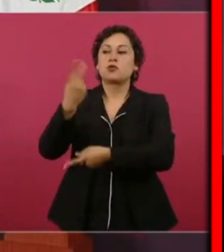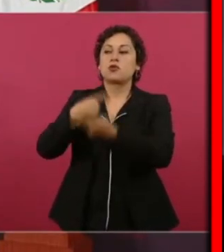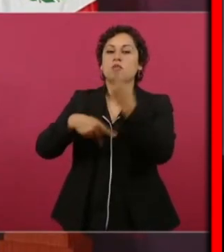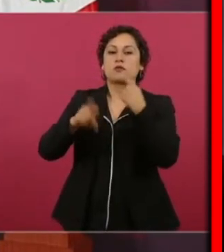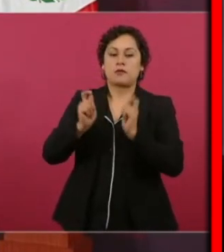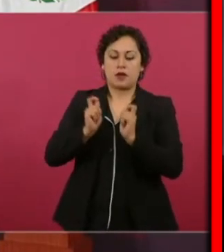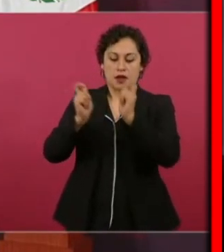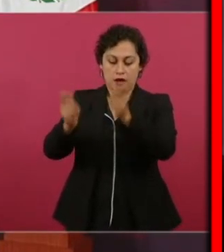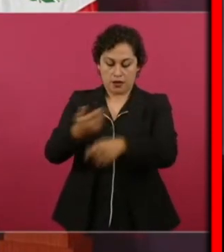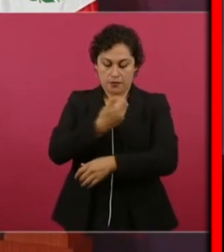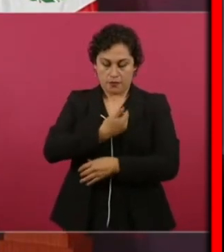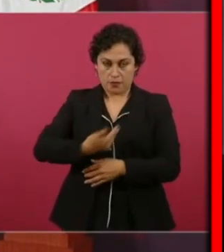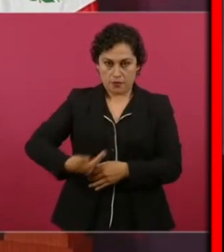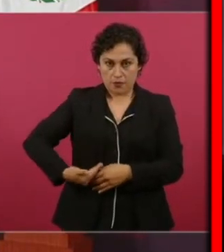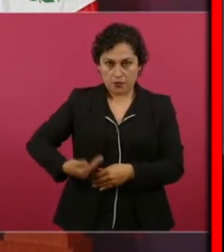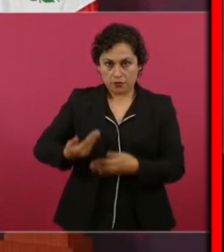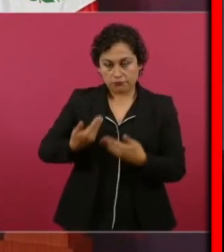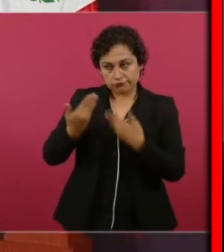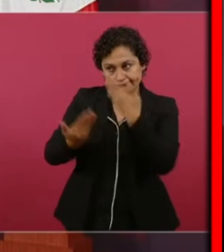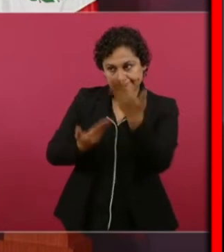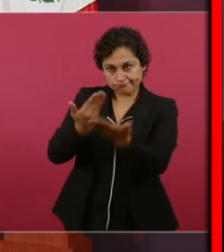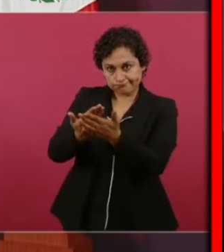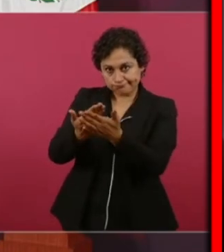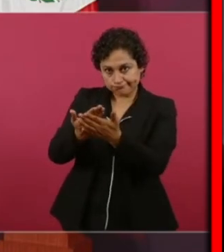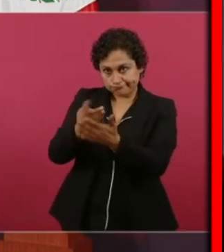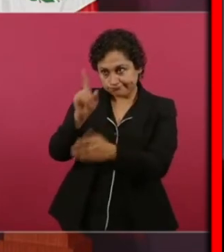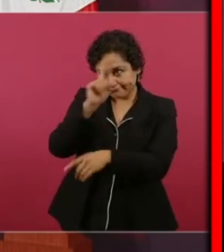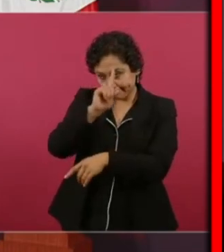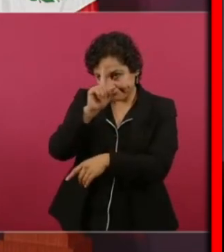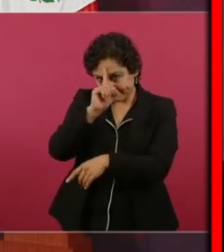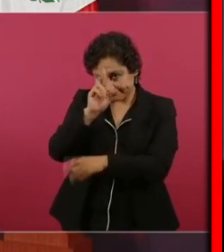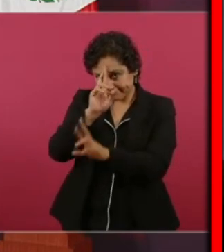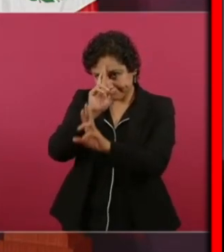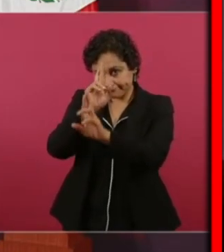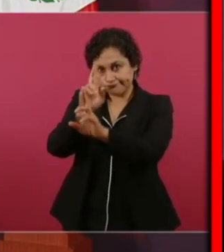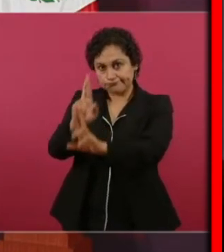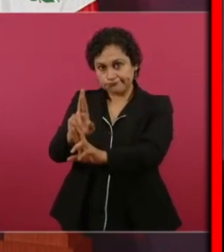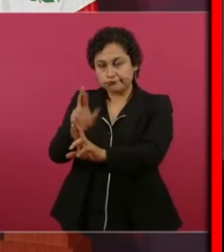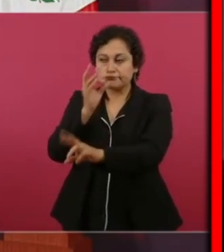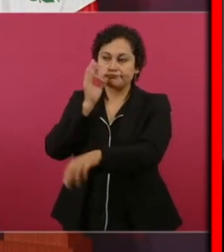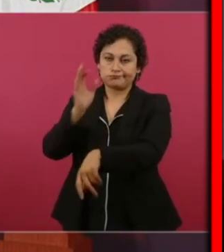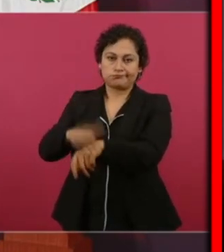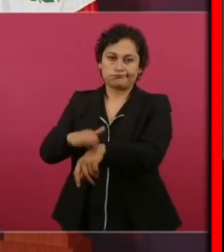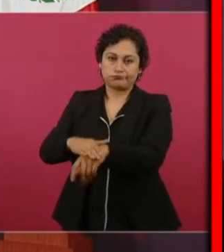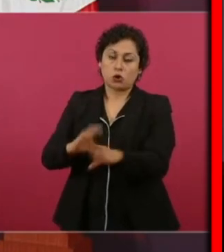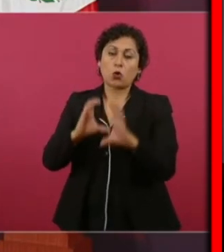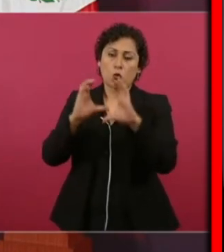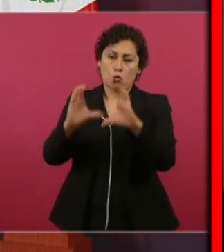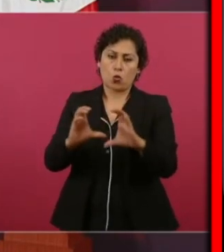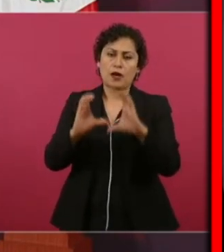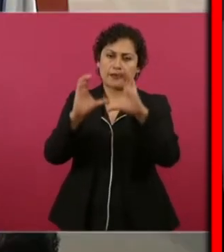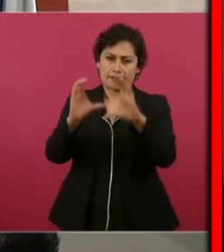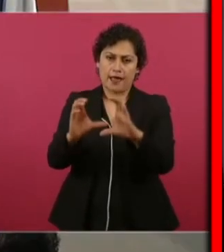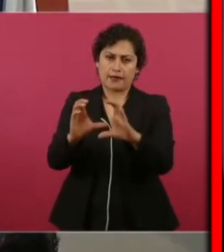sustituirme en la presidencia, pues que cuiden los recursos, por ejemplo el agua en el norte,